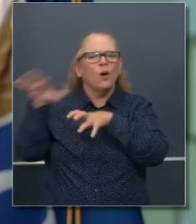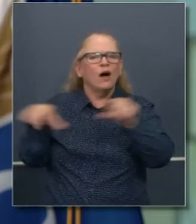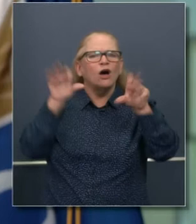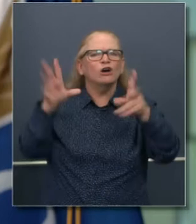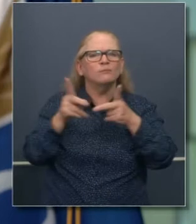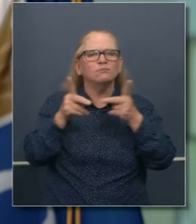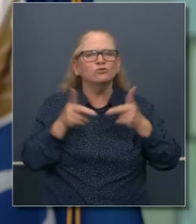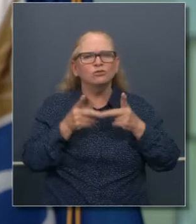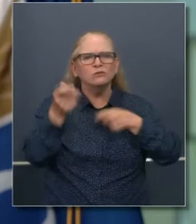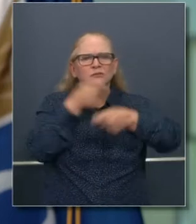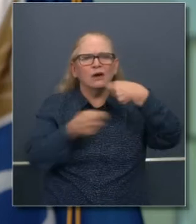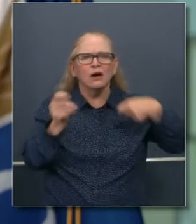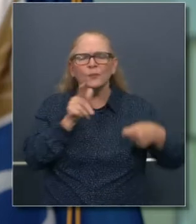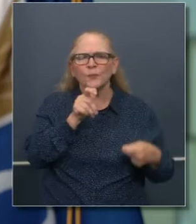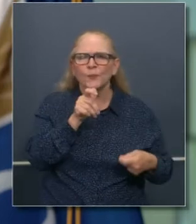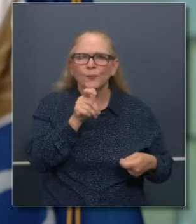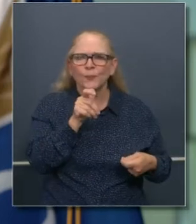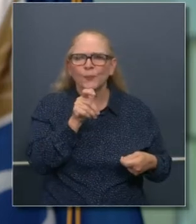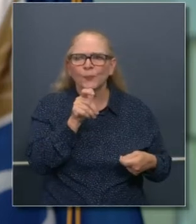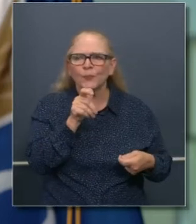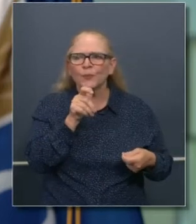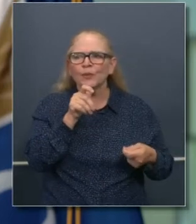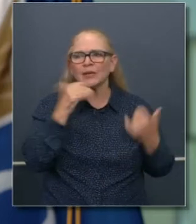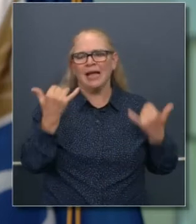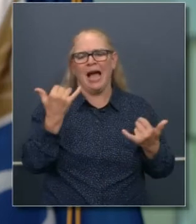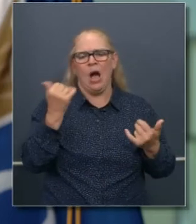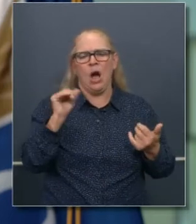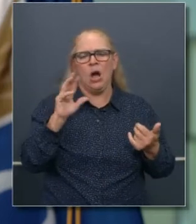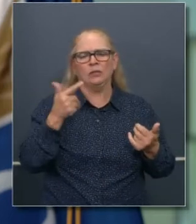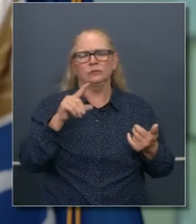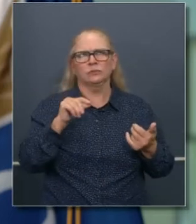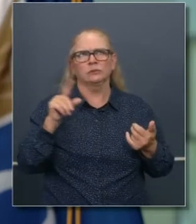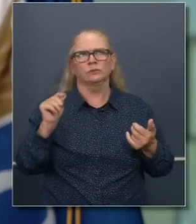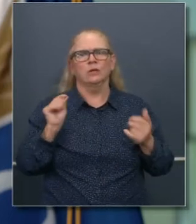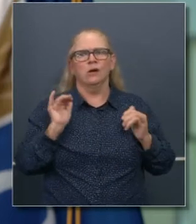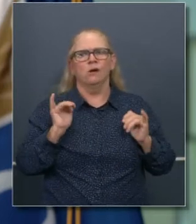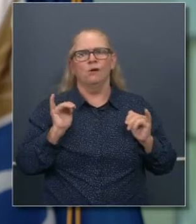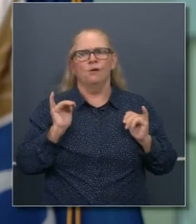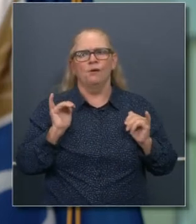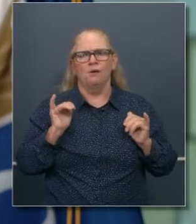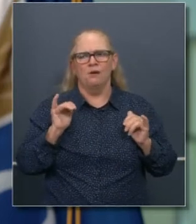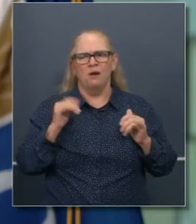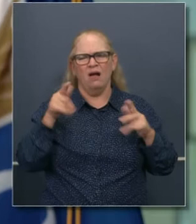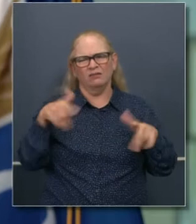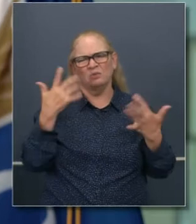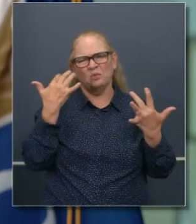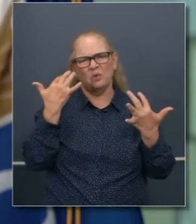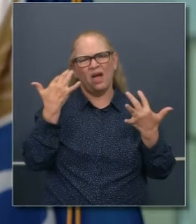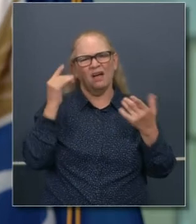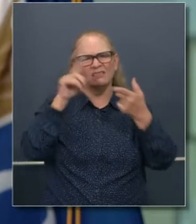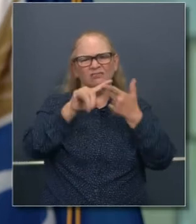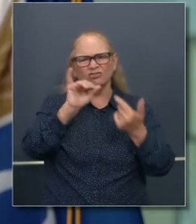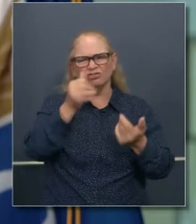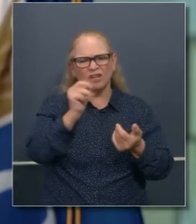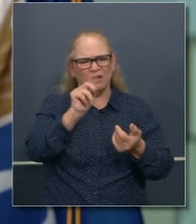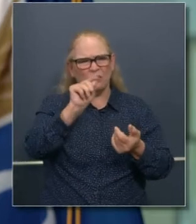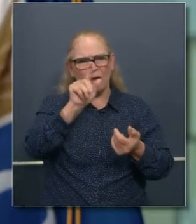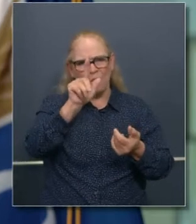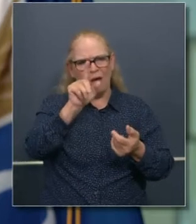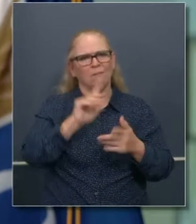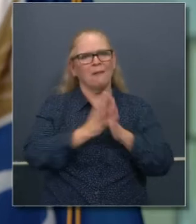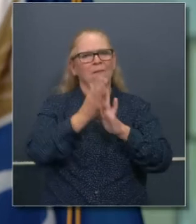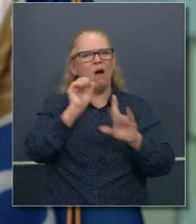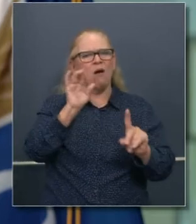fue en agosto del 2020. Al final de enero del 2021 es que tendré que tomar esa